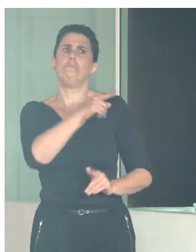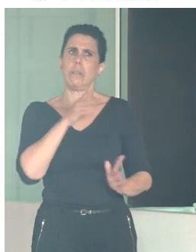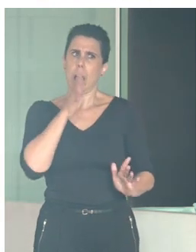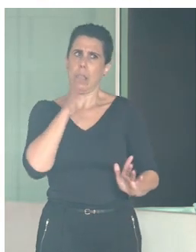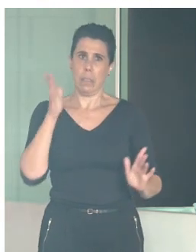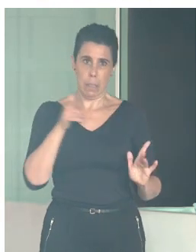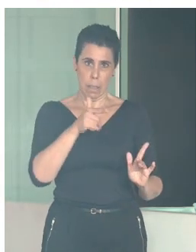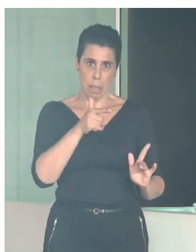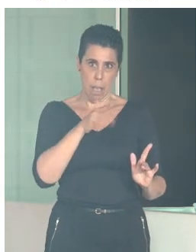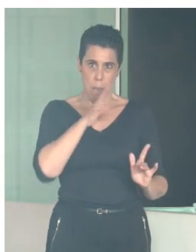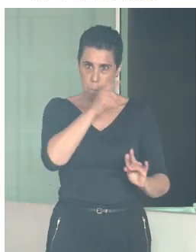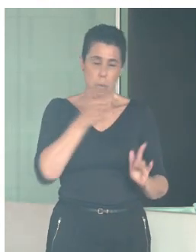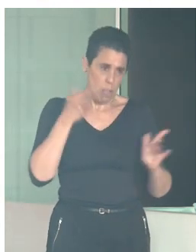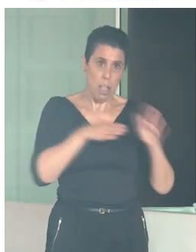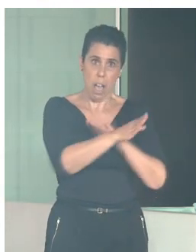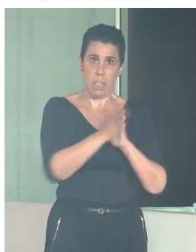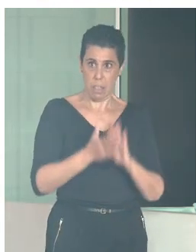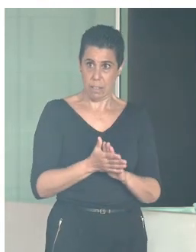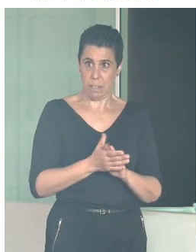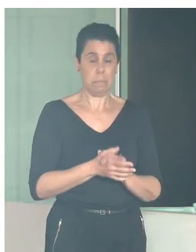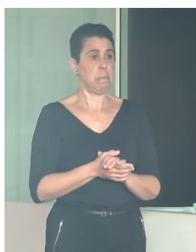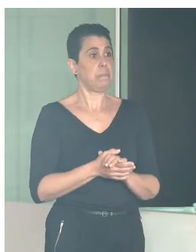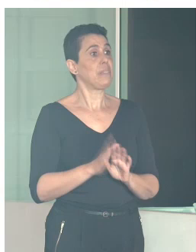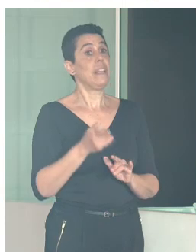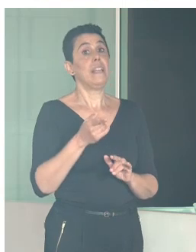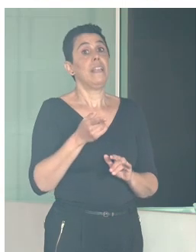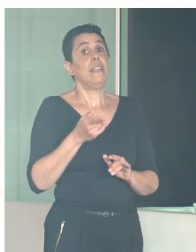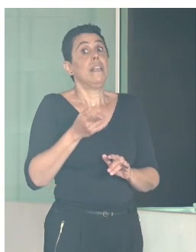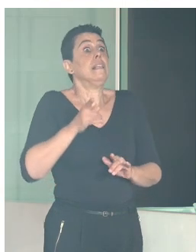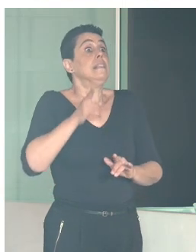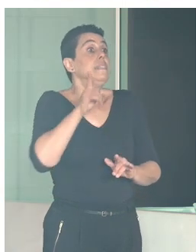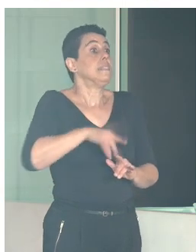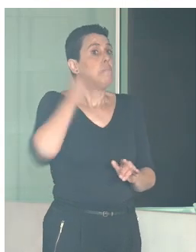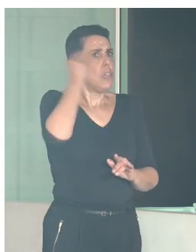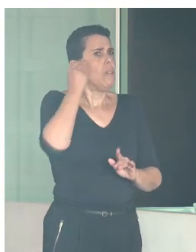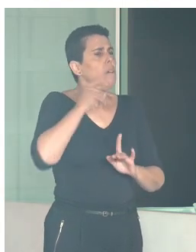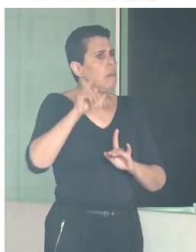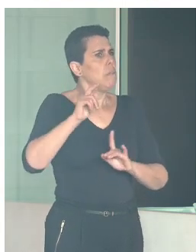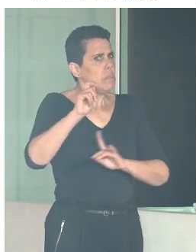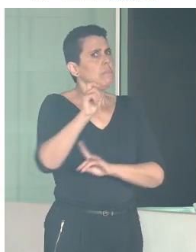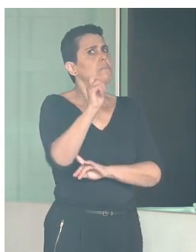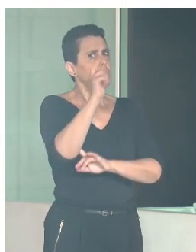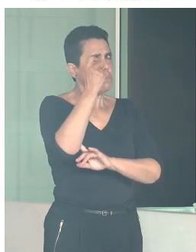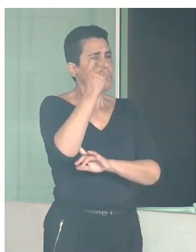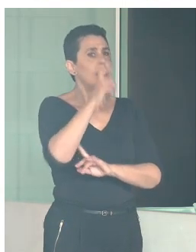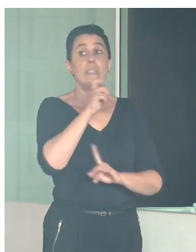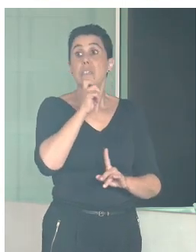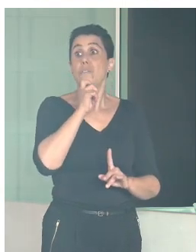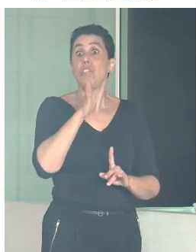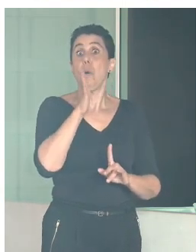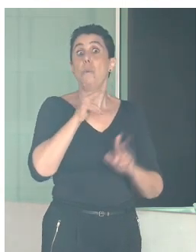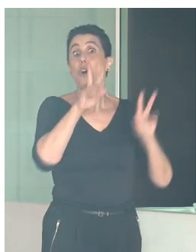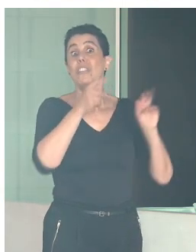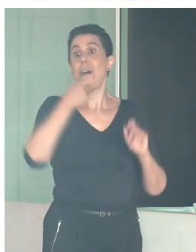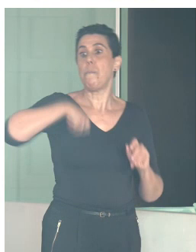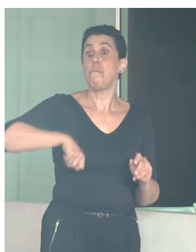Administraciones cuando se intervienen. También creo que es un reto a batir por el tema de los profesionales, que son los que,